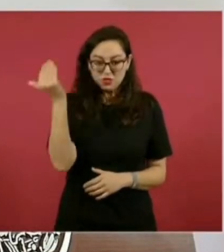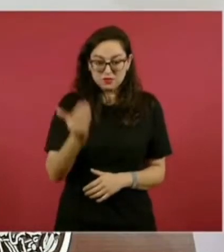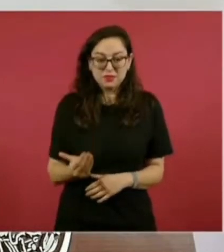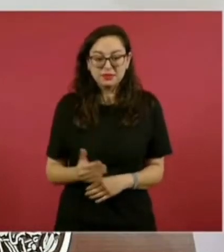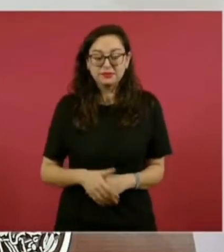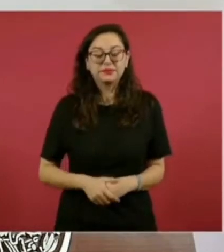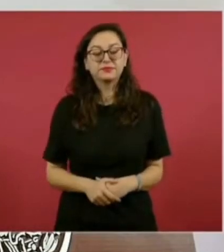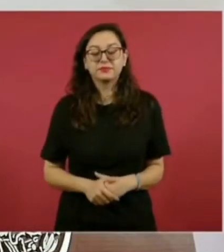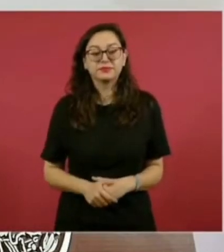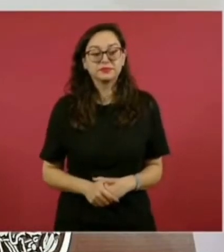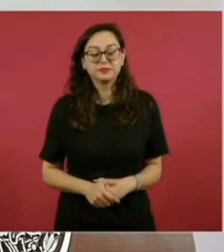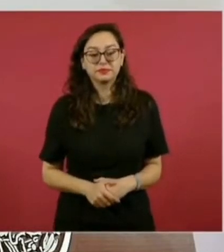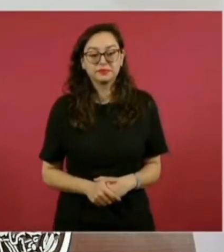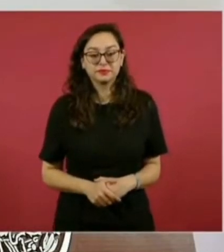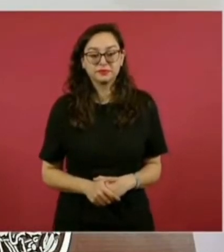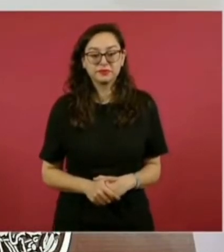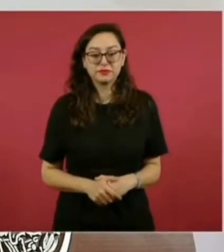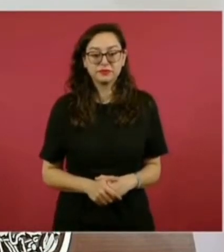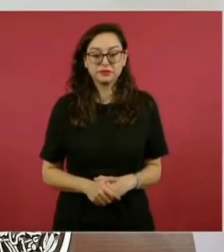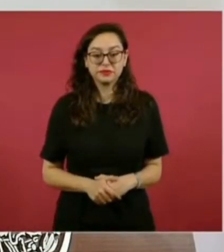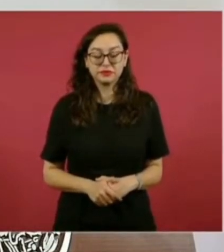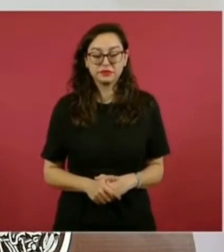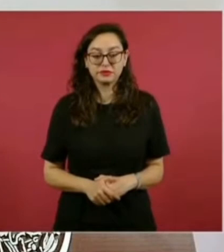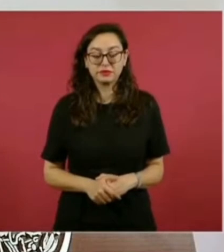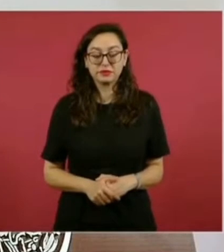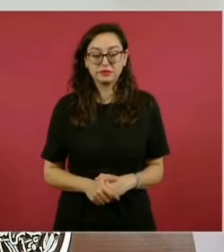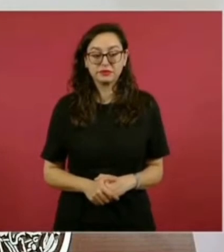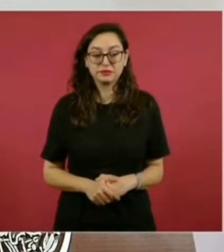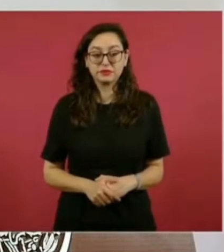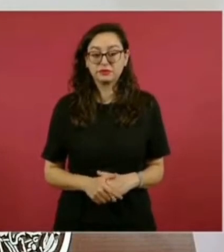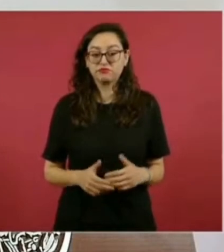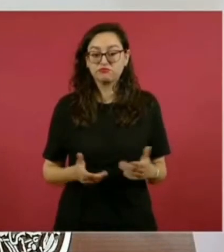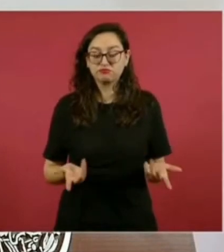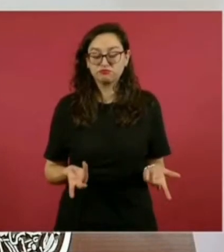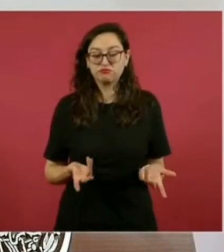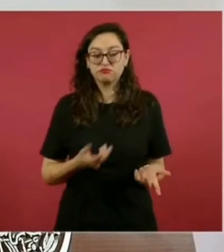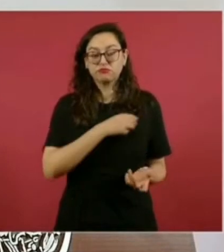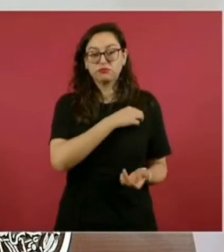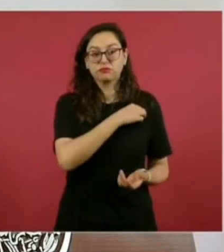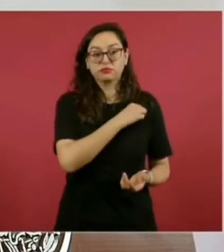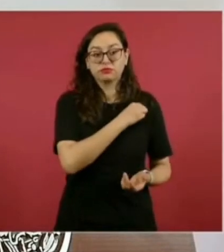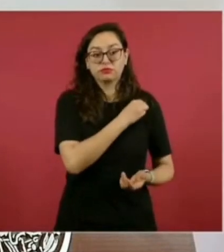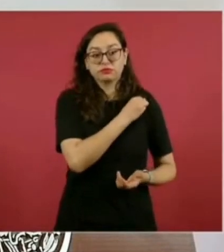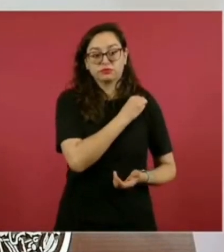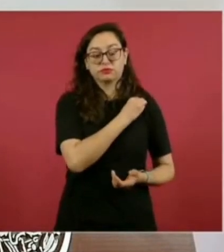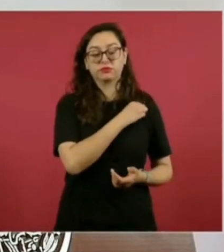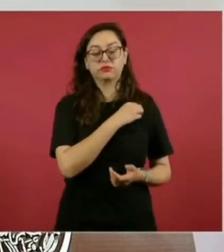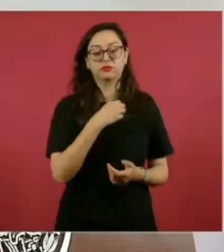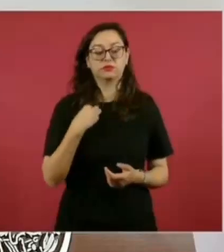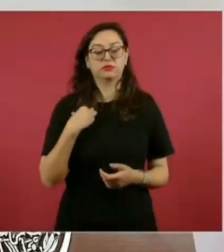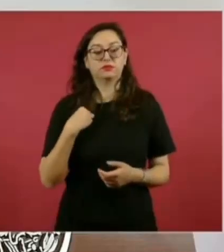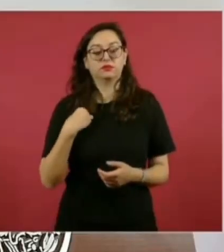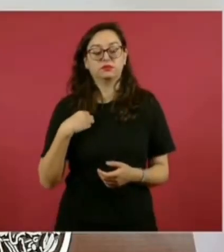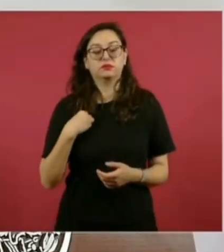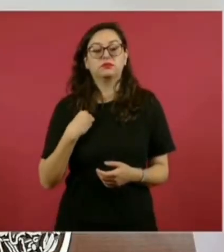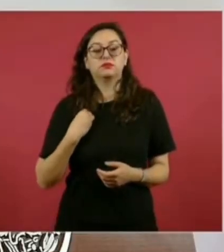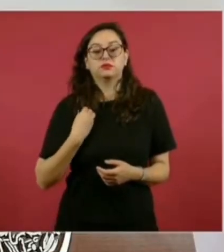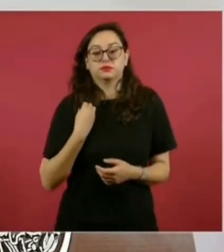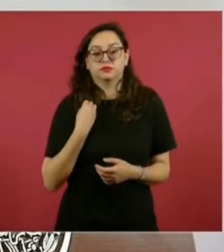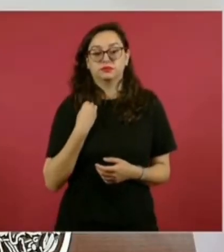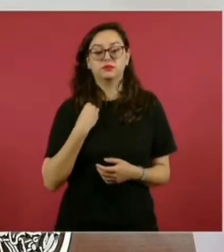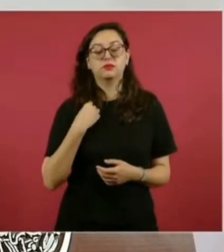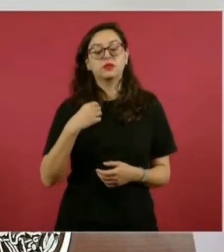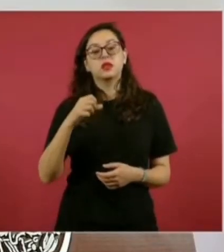Y lo mismo con los mayos, con